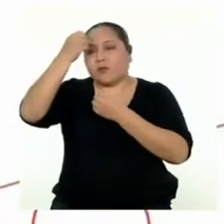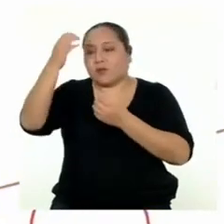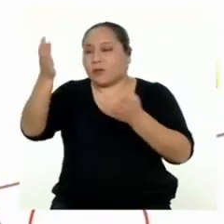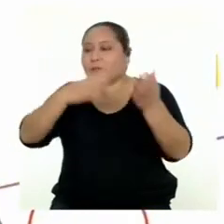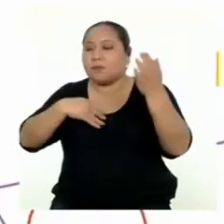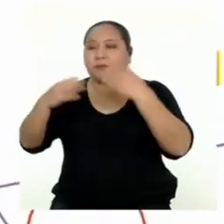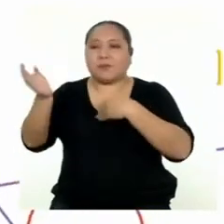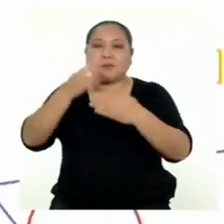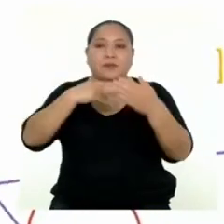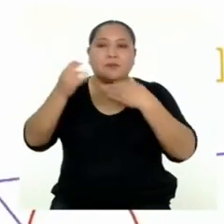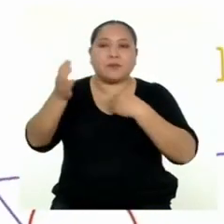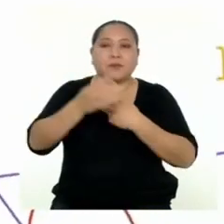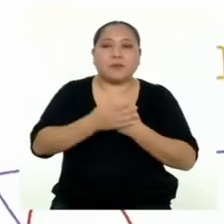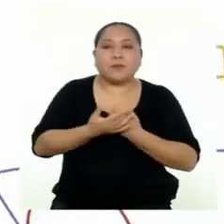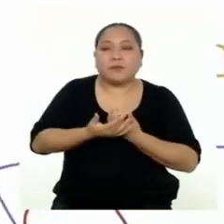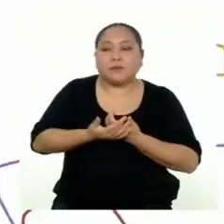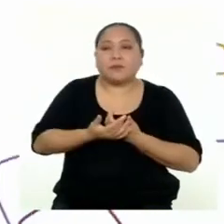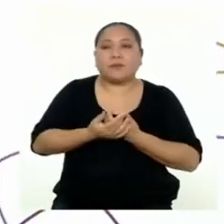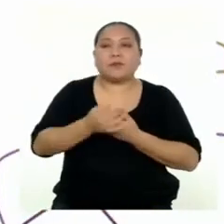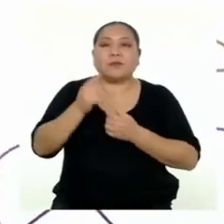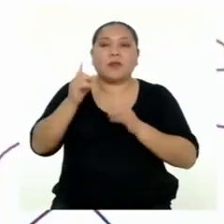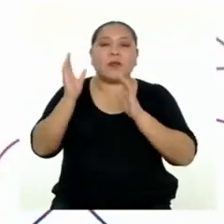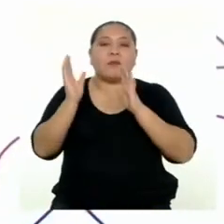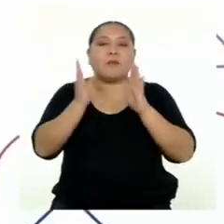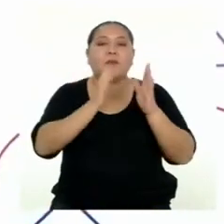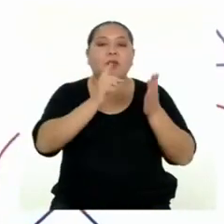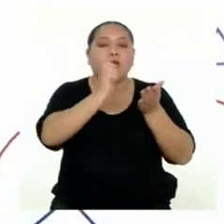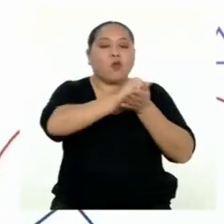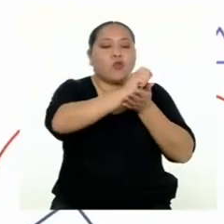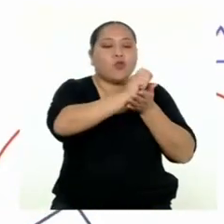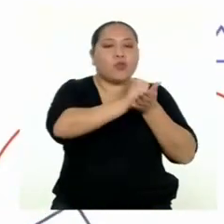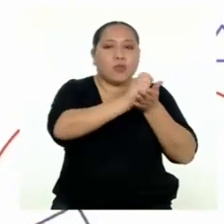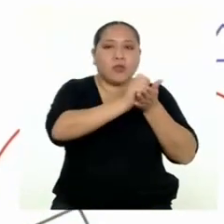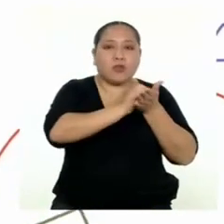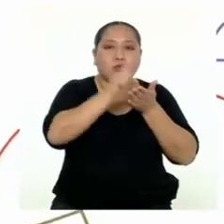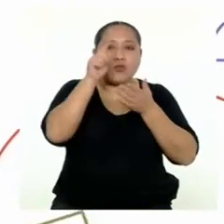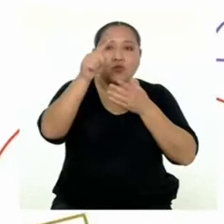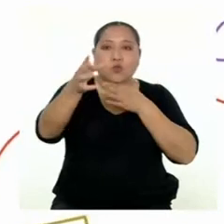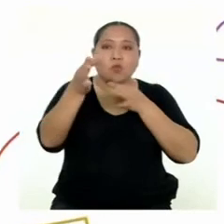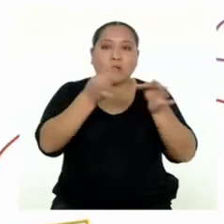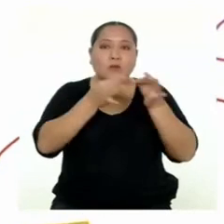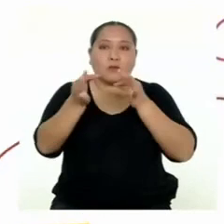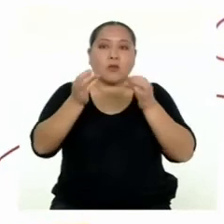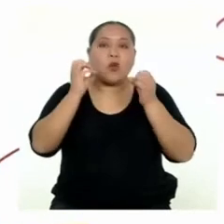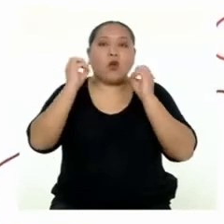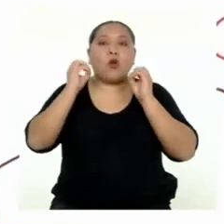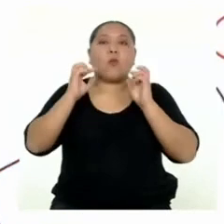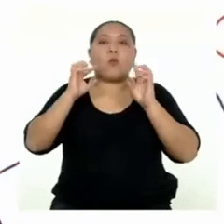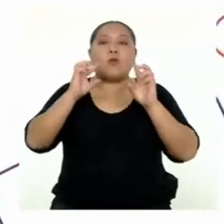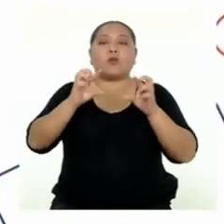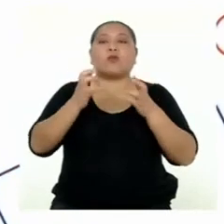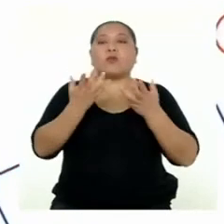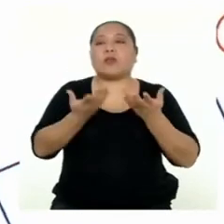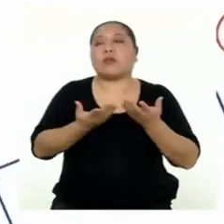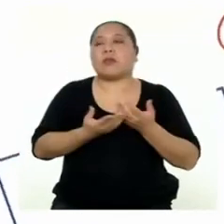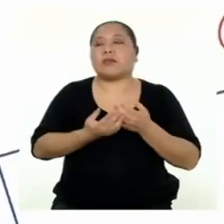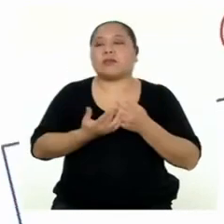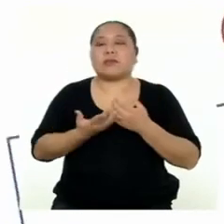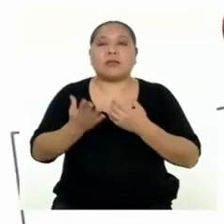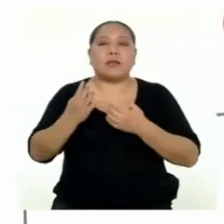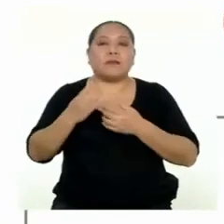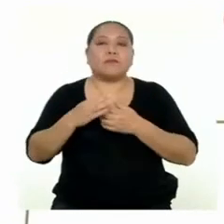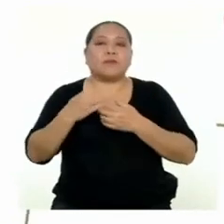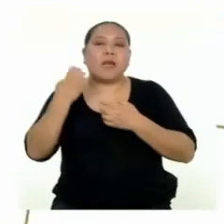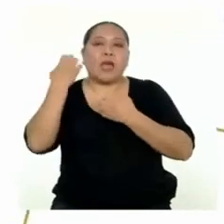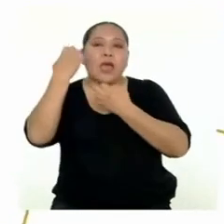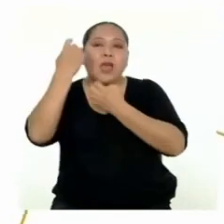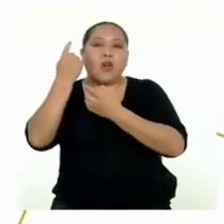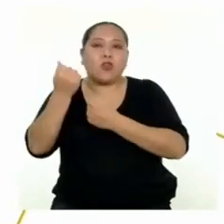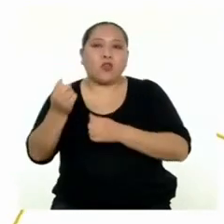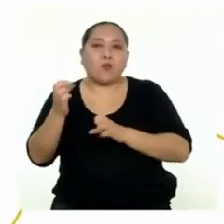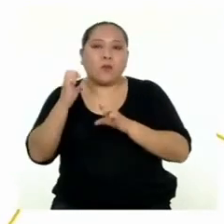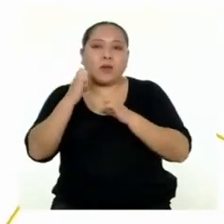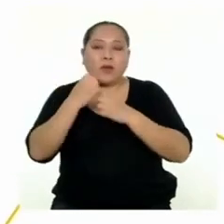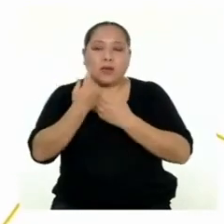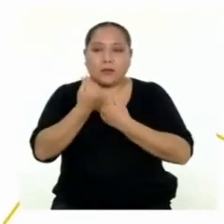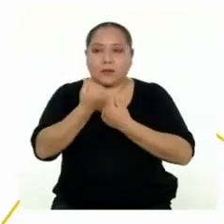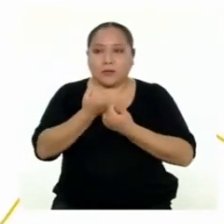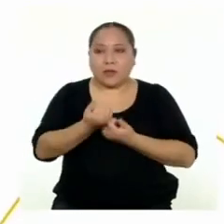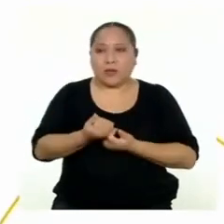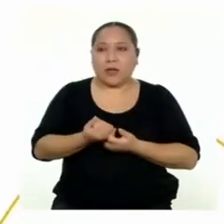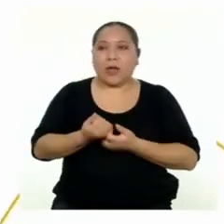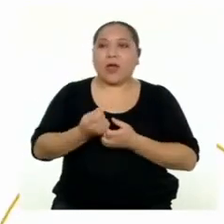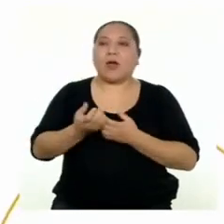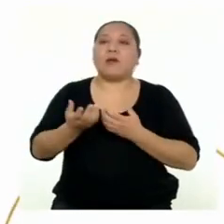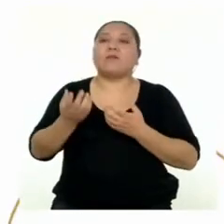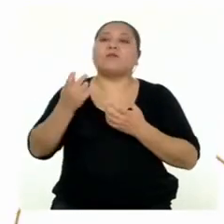que estén a tu alcance para elaborar un texto donde expliques las opciones económicas y financieras más adecuadas para